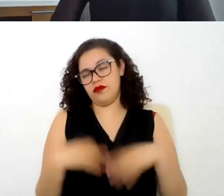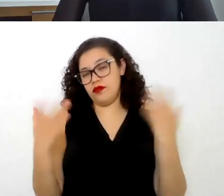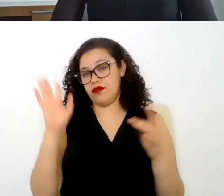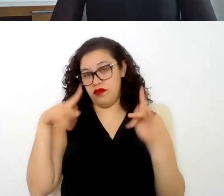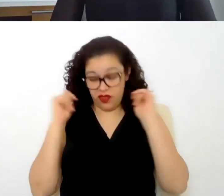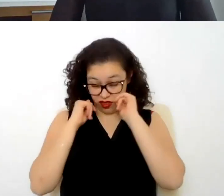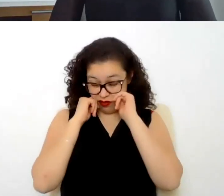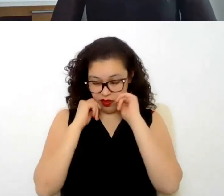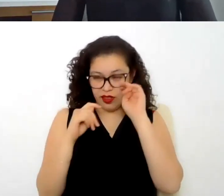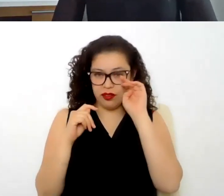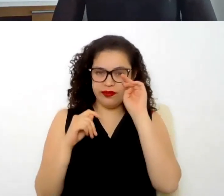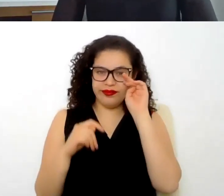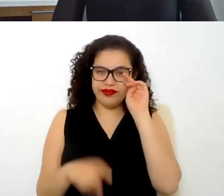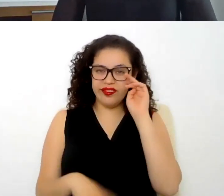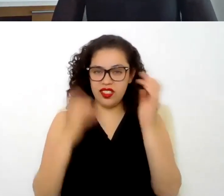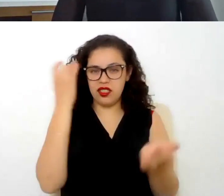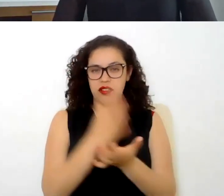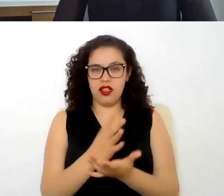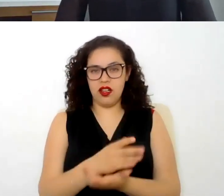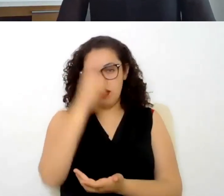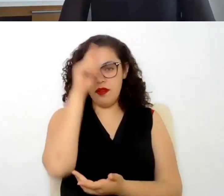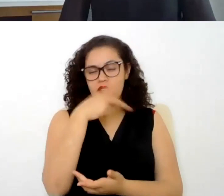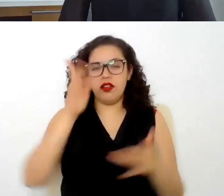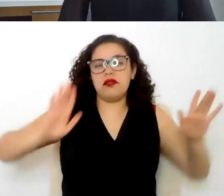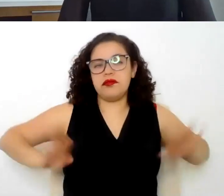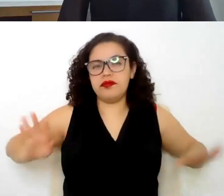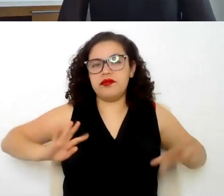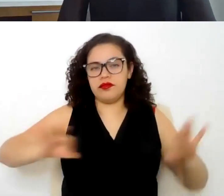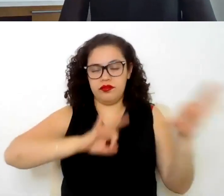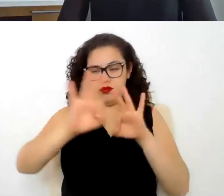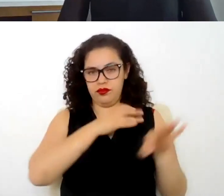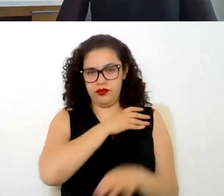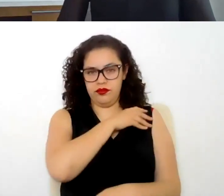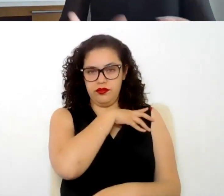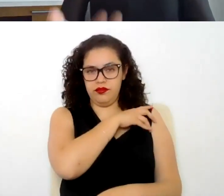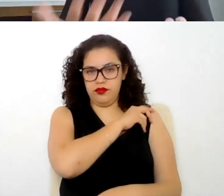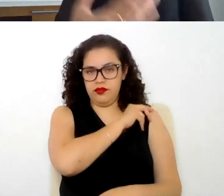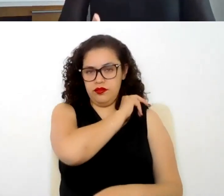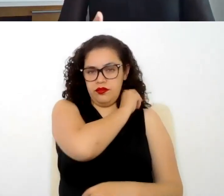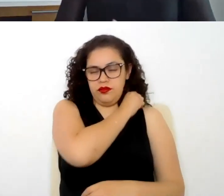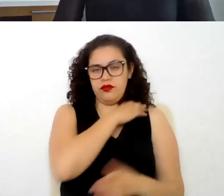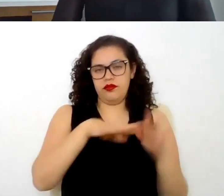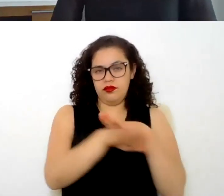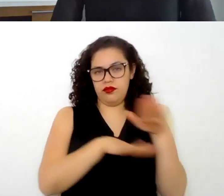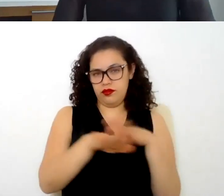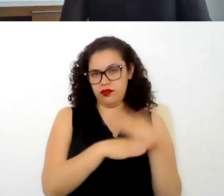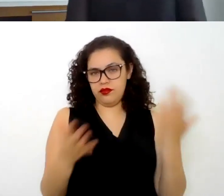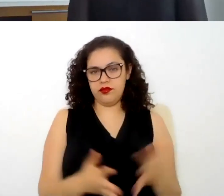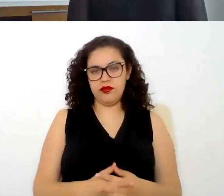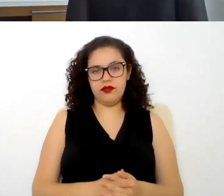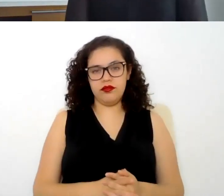con que se computen las condiciones laborales mínimas que ya también Juan nos había